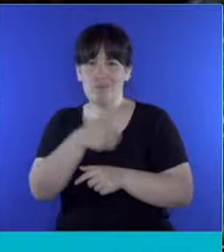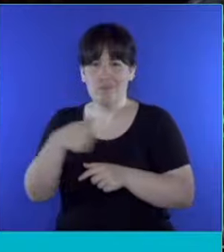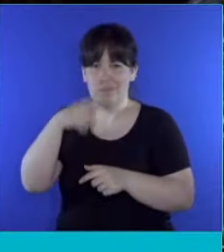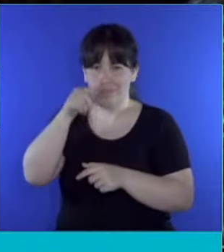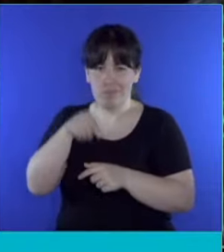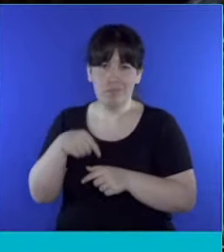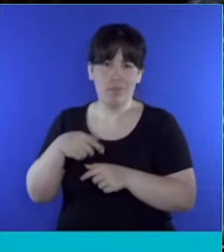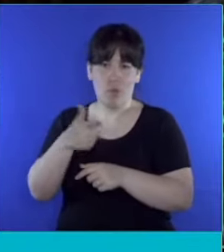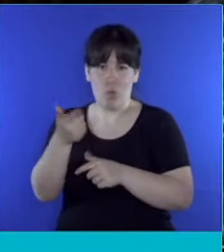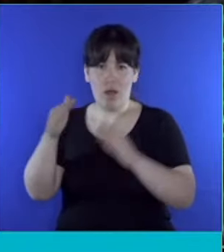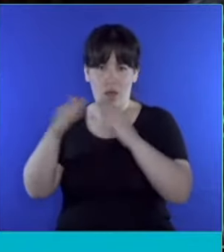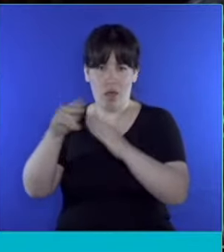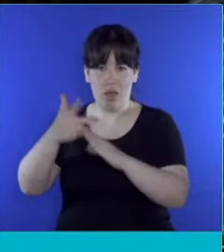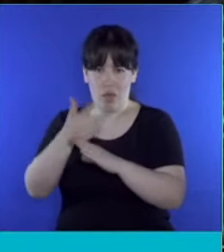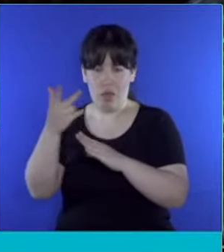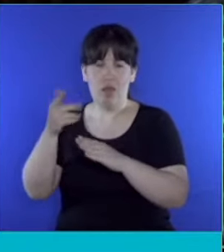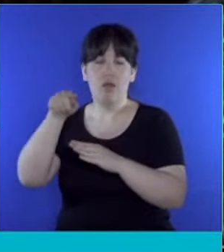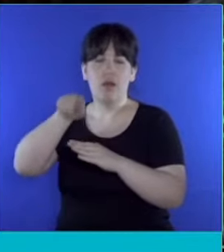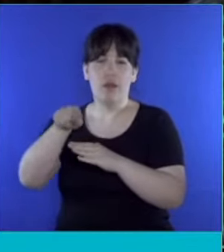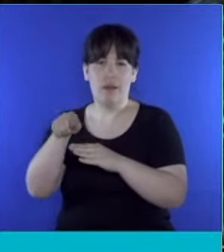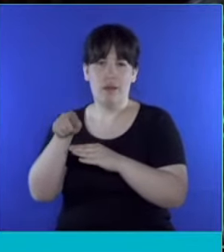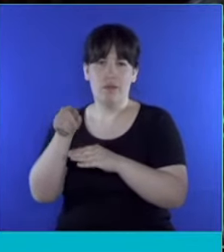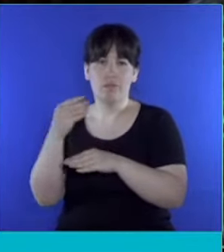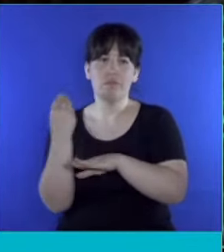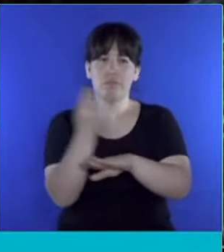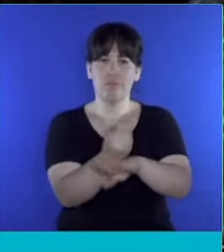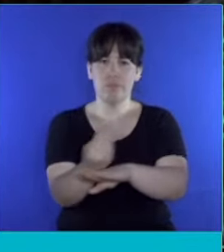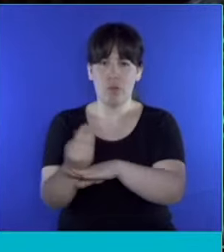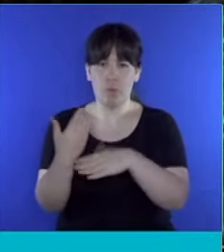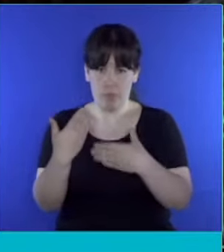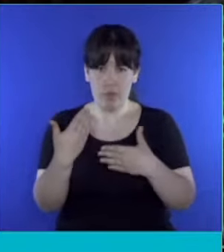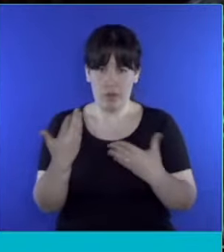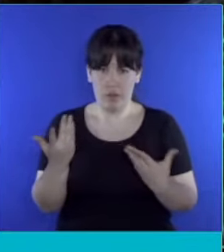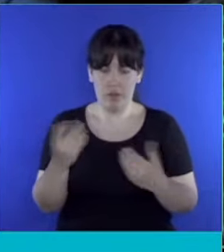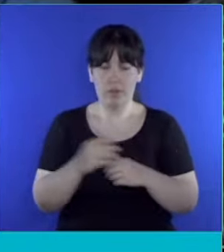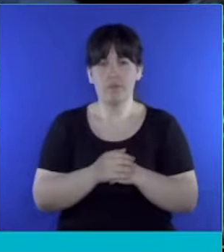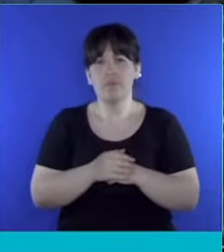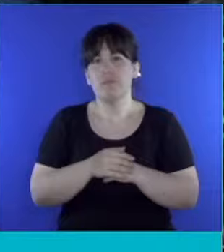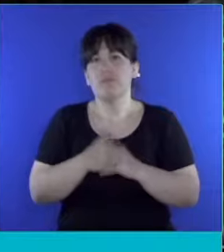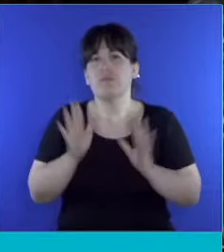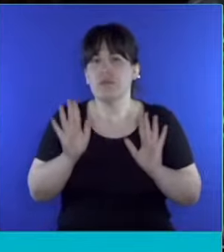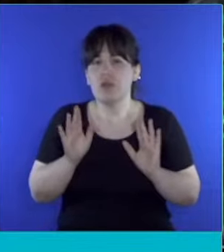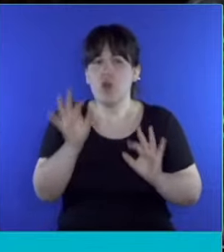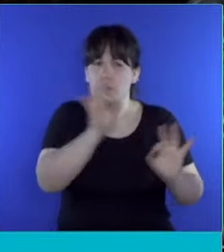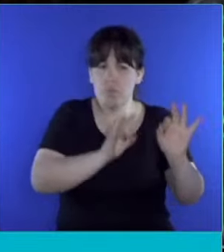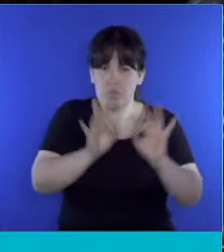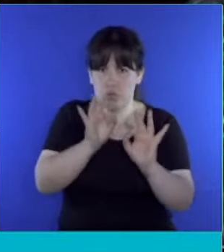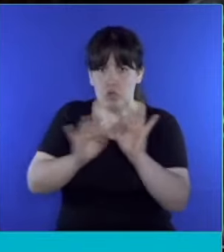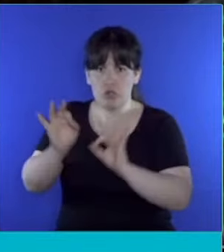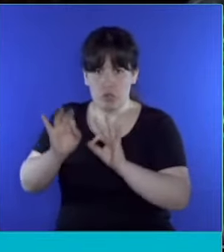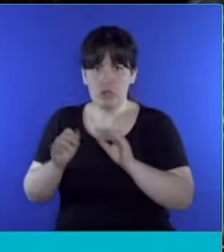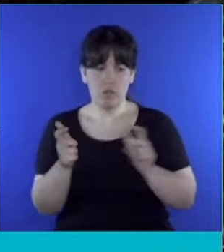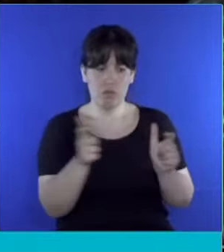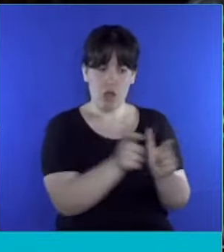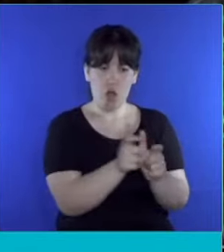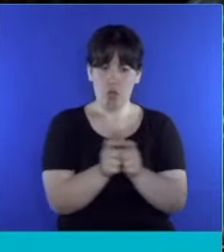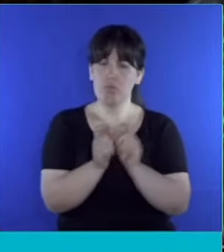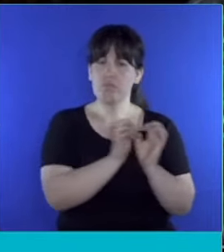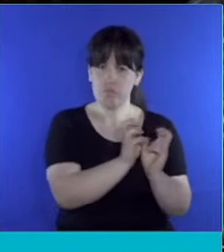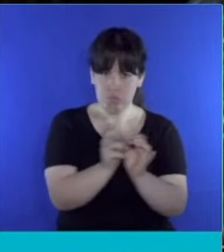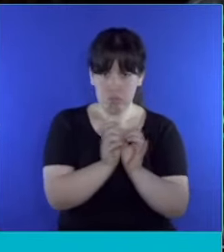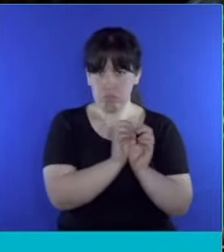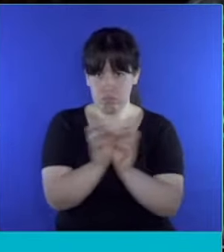reforma a la ley de registro de deudores alimentarios morosos. En todos los casos, se trató de proyectos que pasaron por las comisiones, se